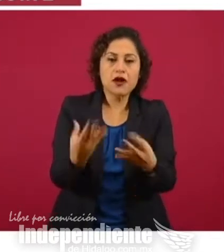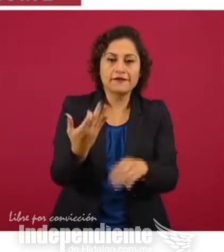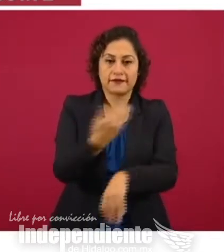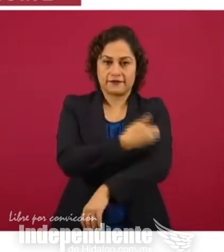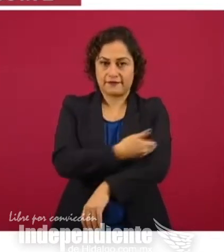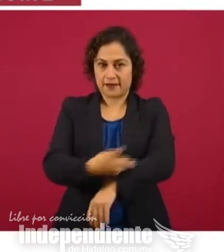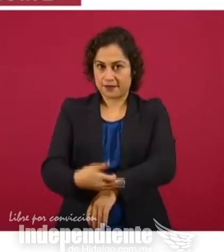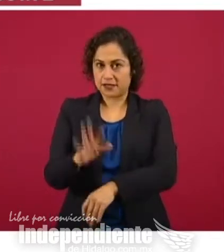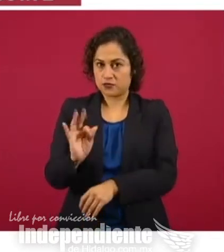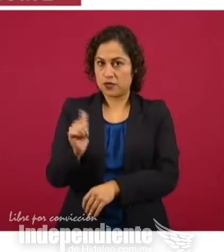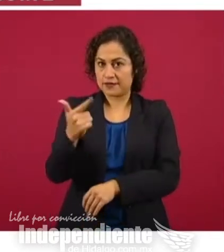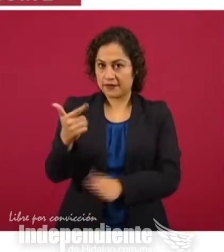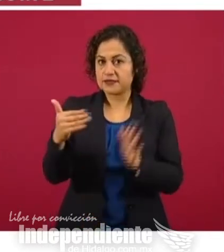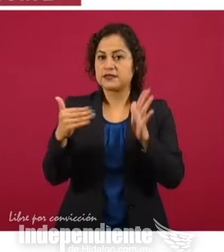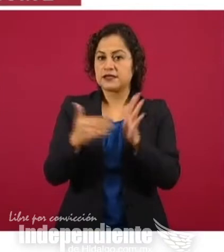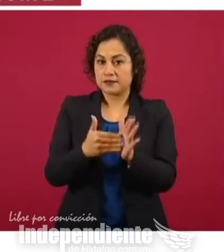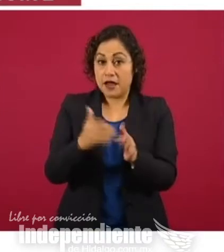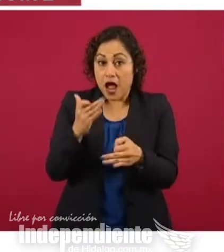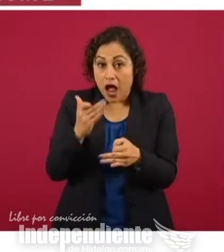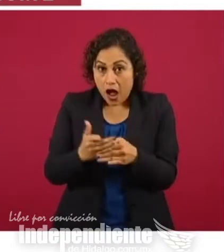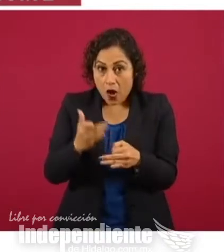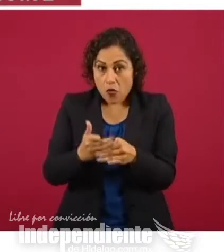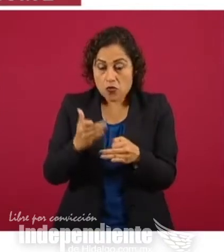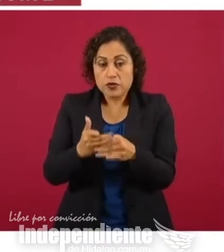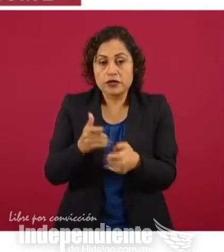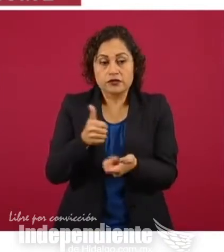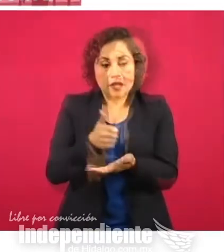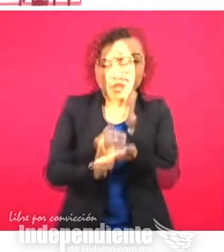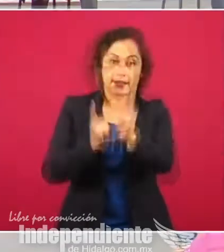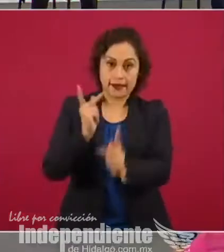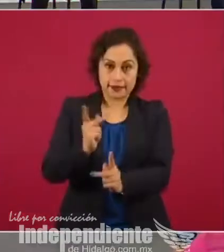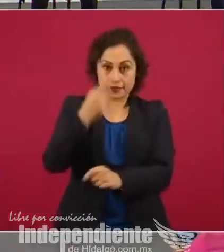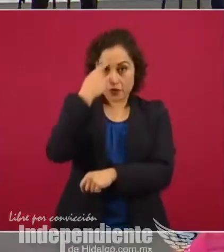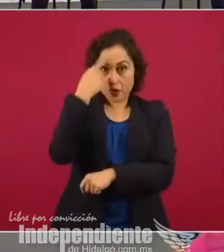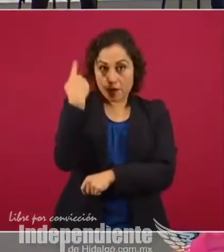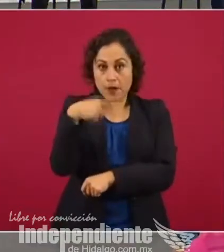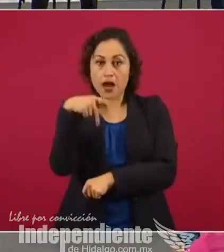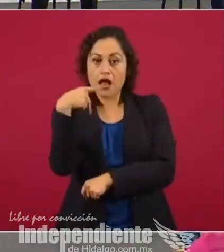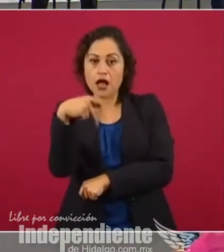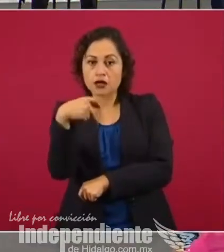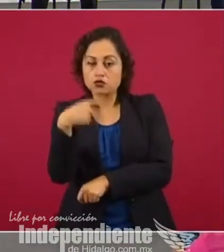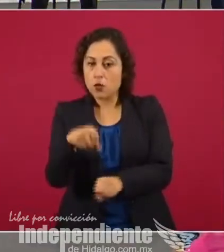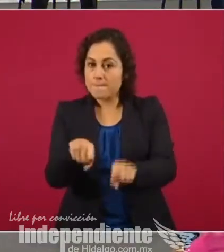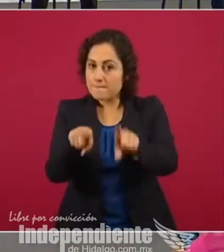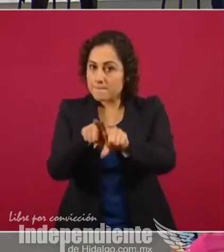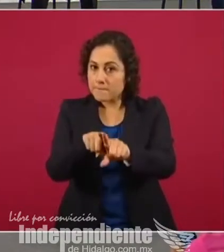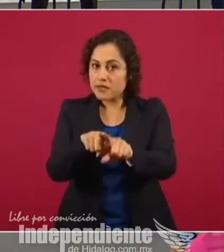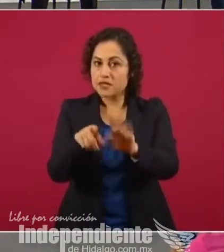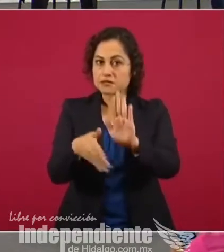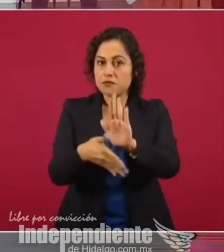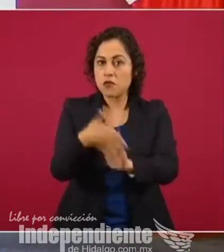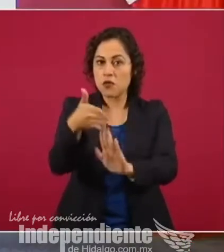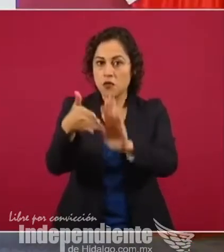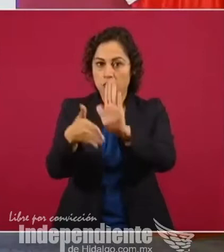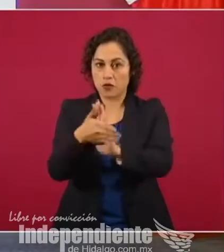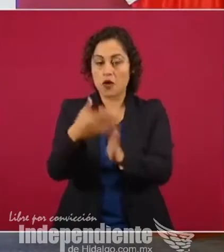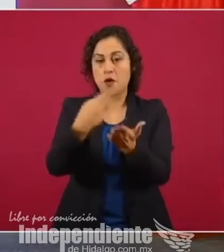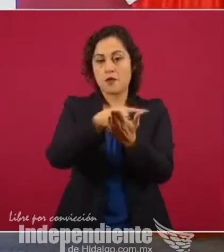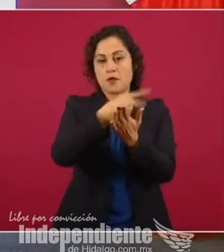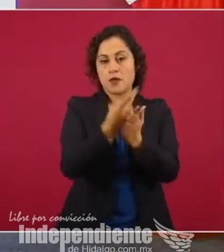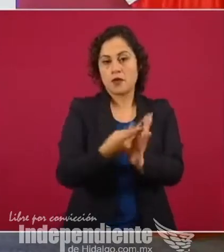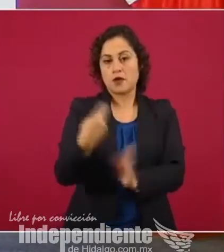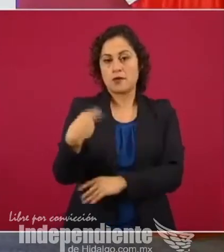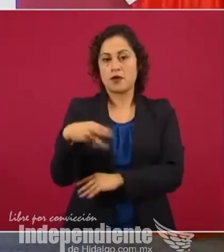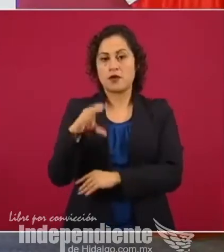momentos están llevando a cabo los trabajos de ampliación, mejoramiento. En su turno, Gustavo Rodríguez informó que a partir del lunes